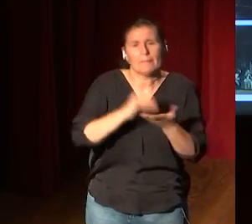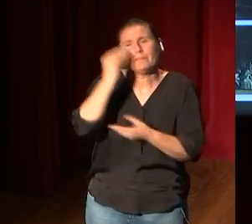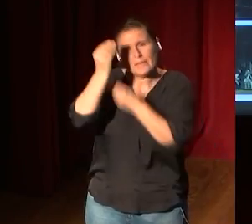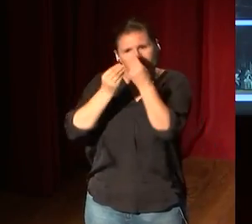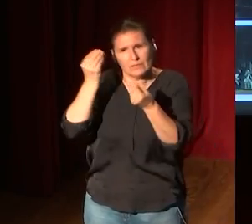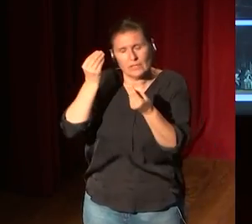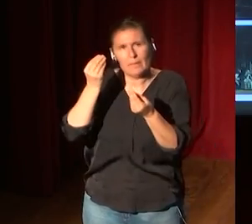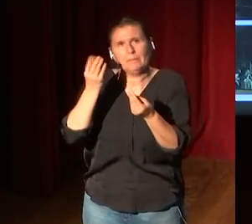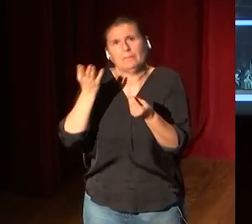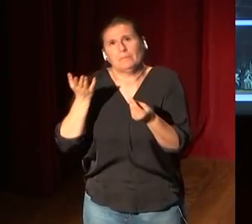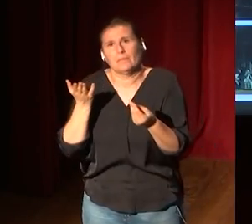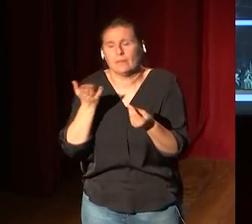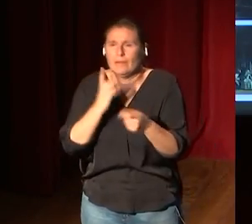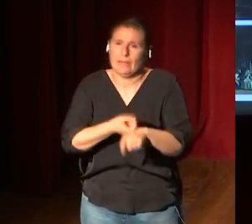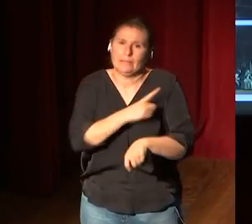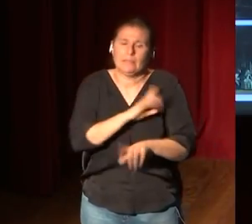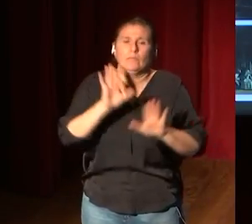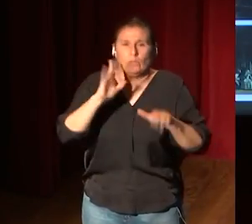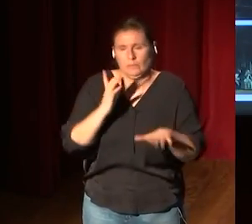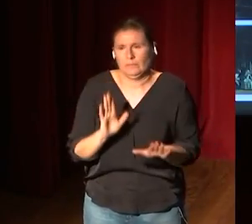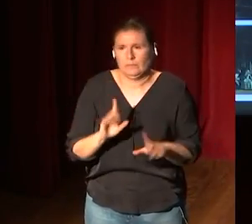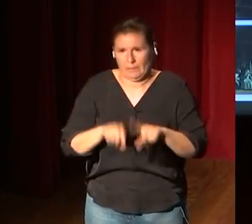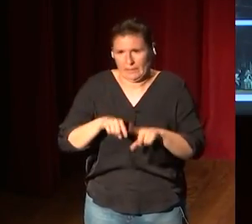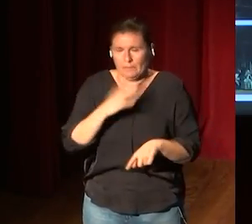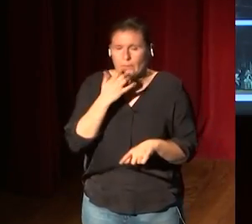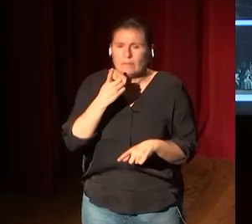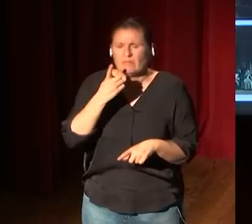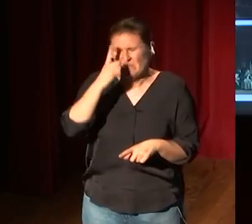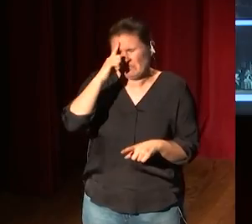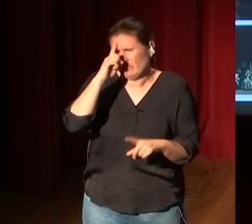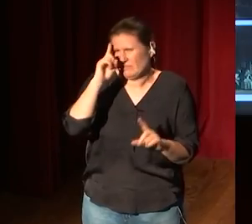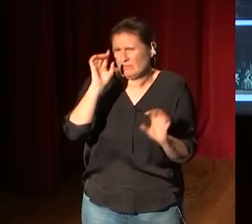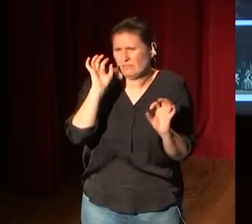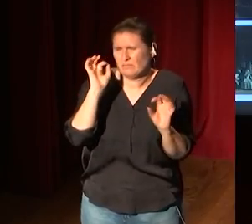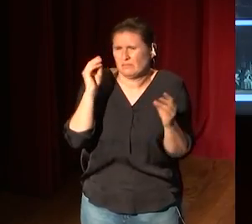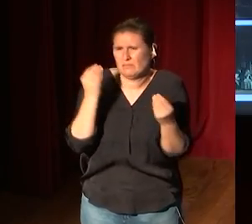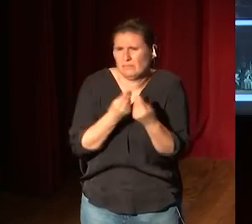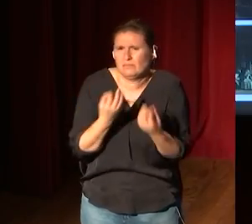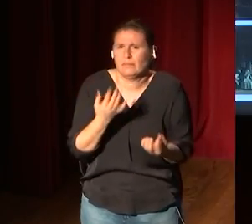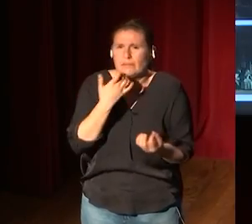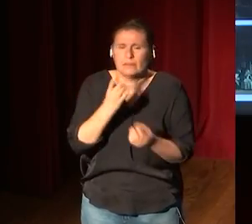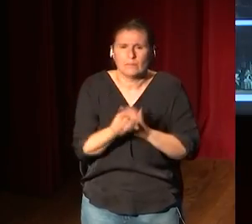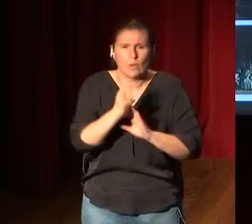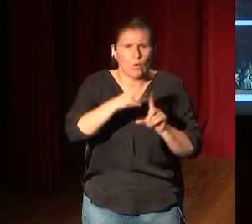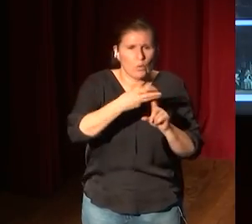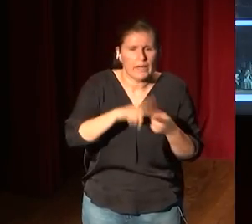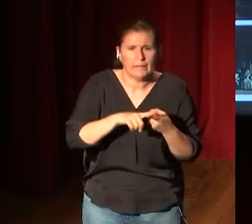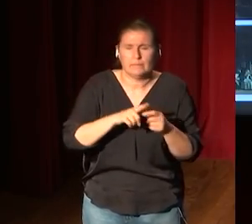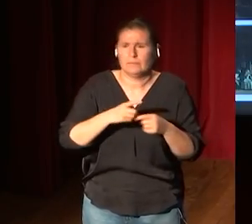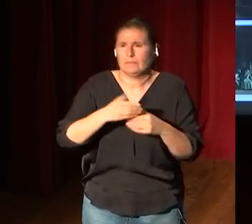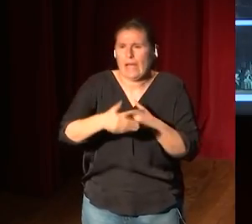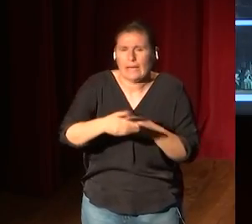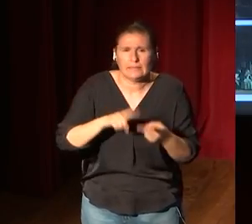quiero decir esto llevando la sata al extremo hasta que sentido tiene hacer webs hacer archivos poner